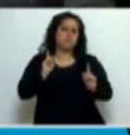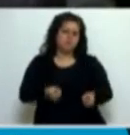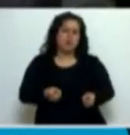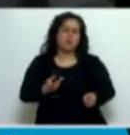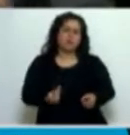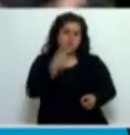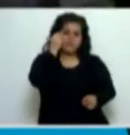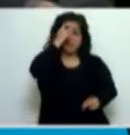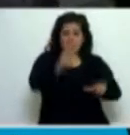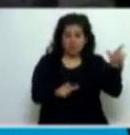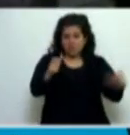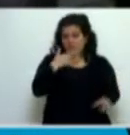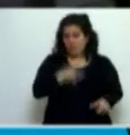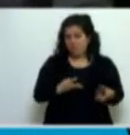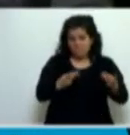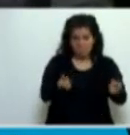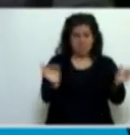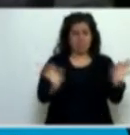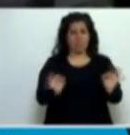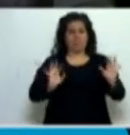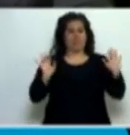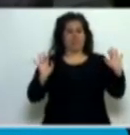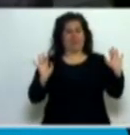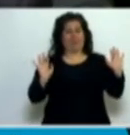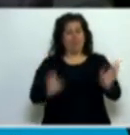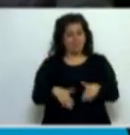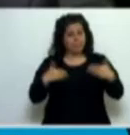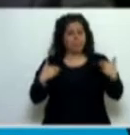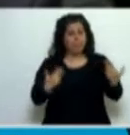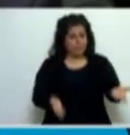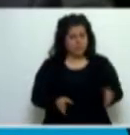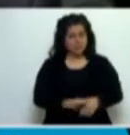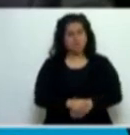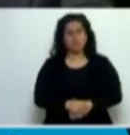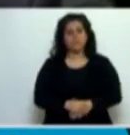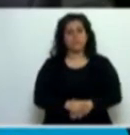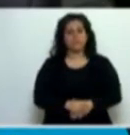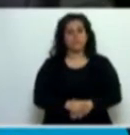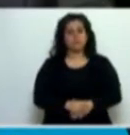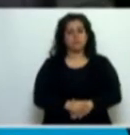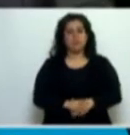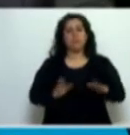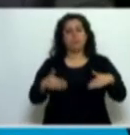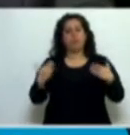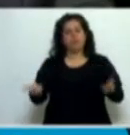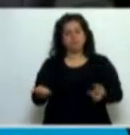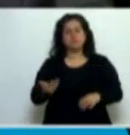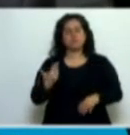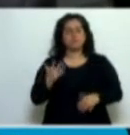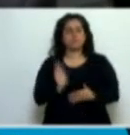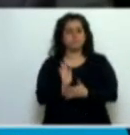personas que no han sido consumidores. Y por eso son